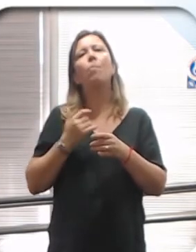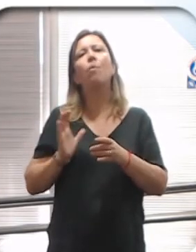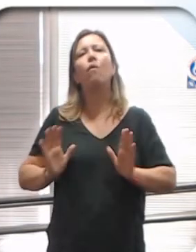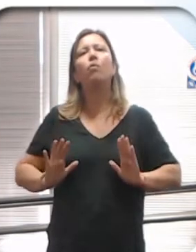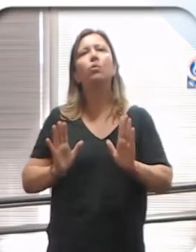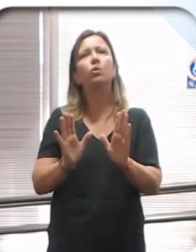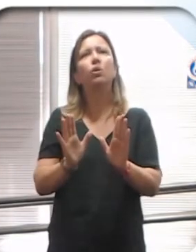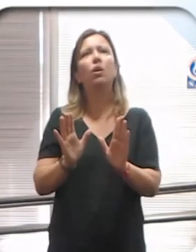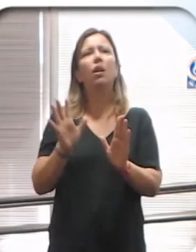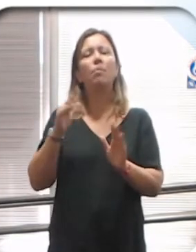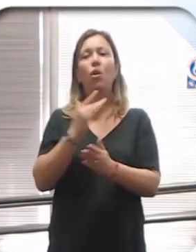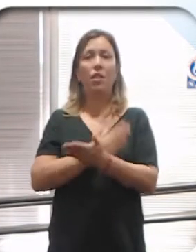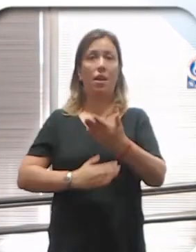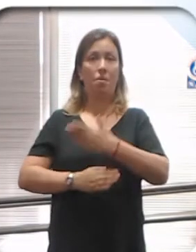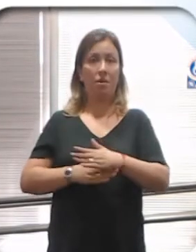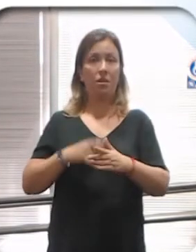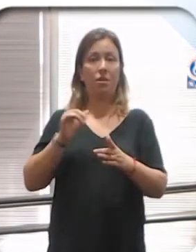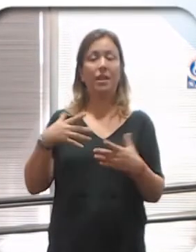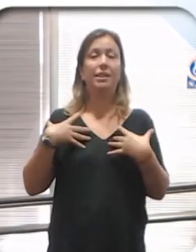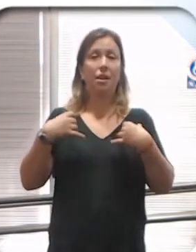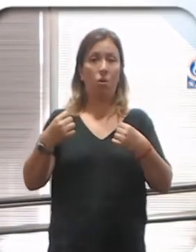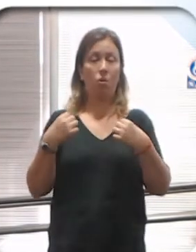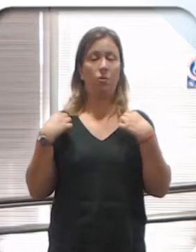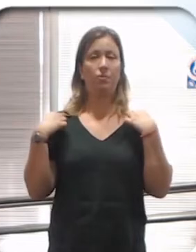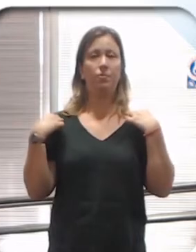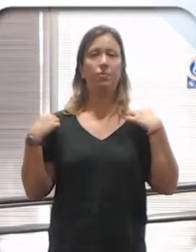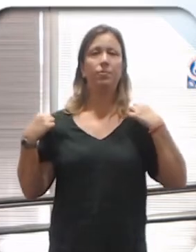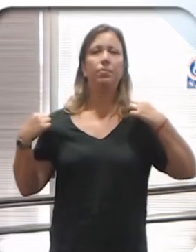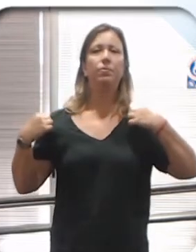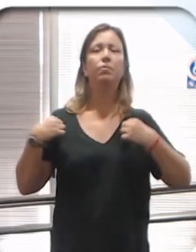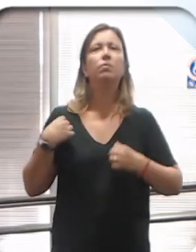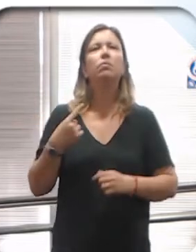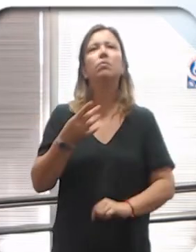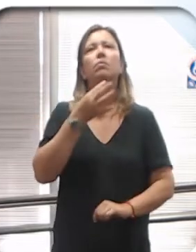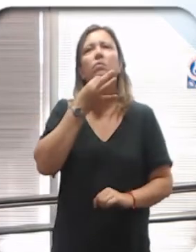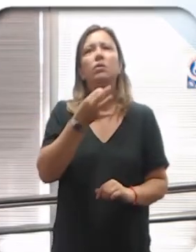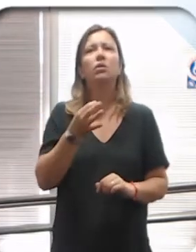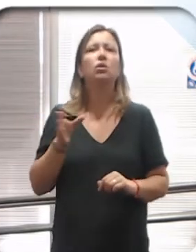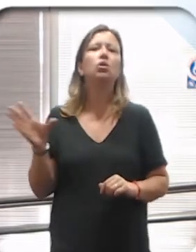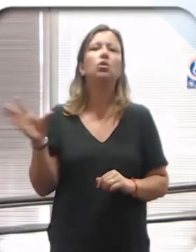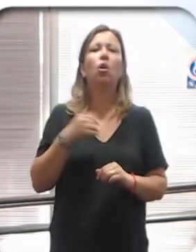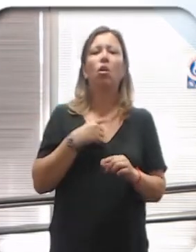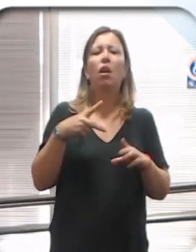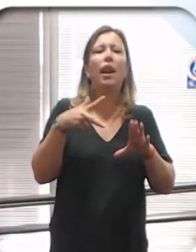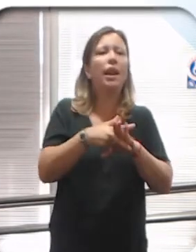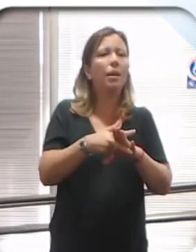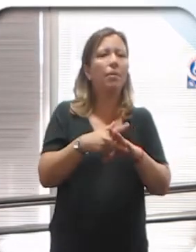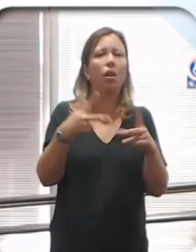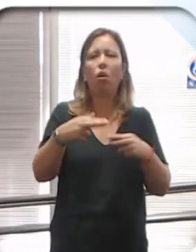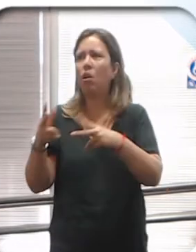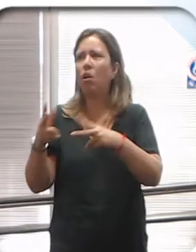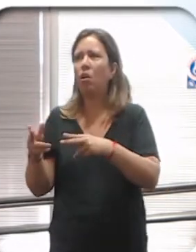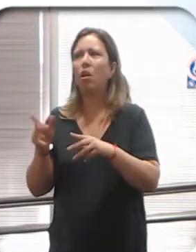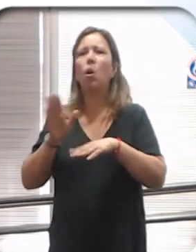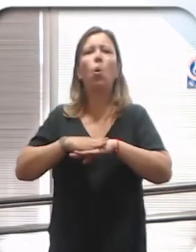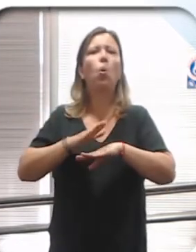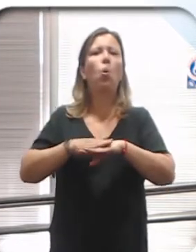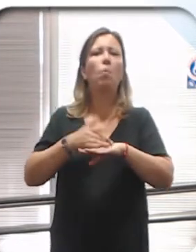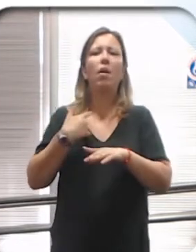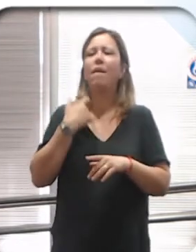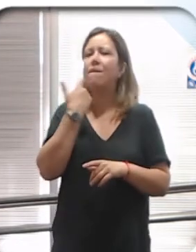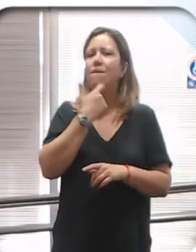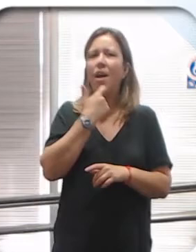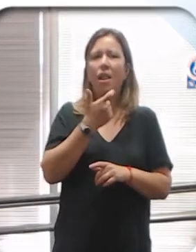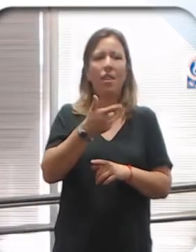funcionamiento, de la discapacidad y de la salud. En donde dice que toda restricción o ausencia de vida o una deficiencia